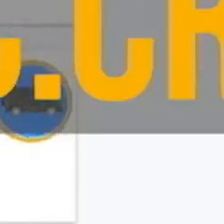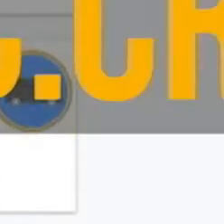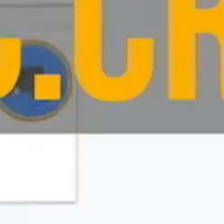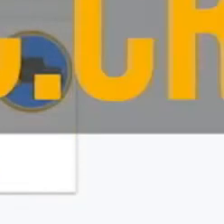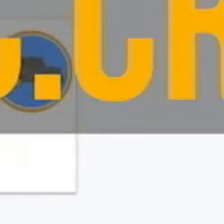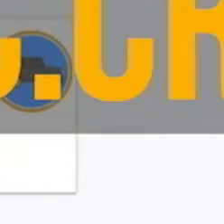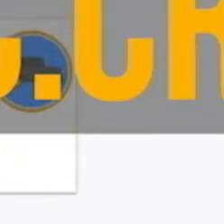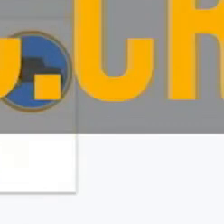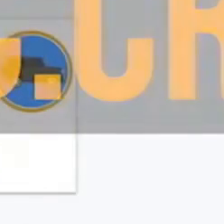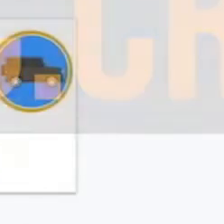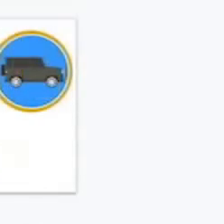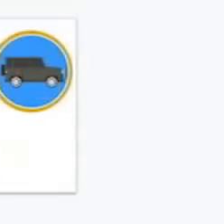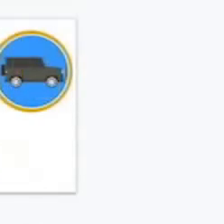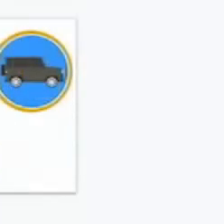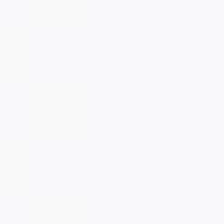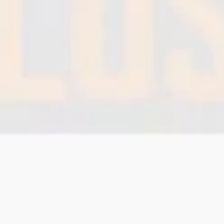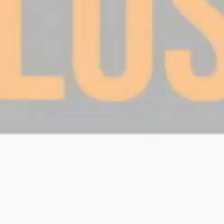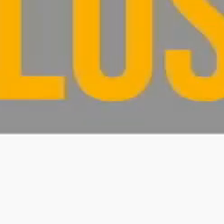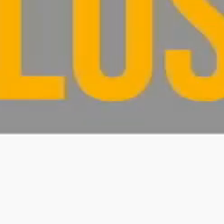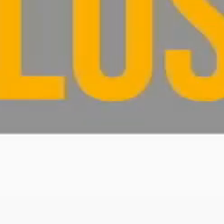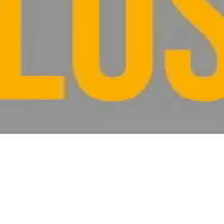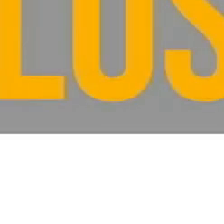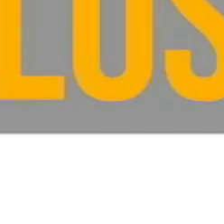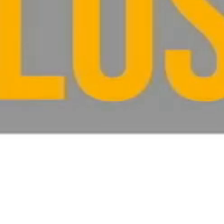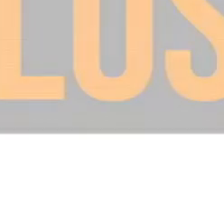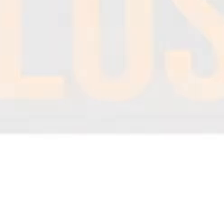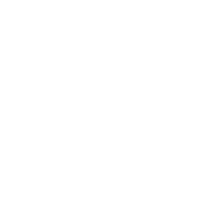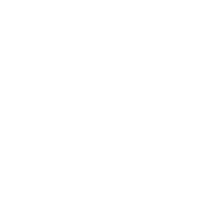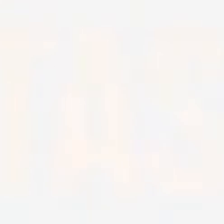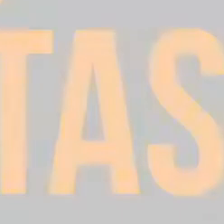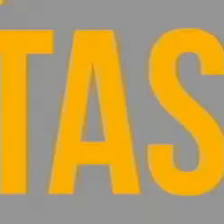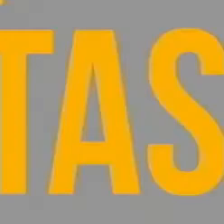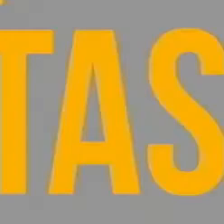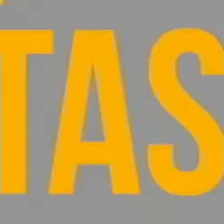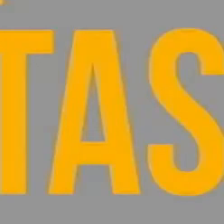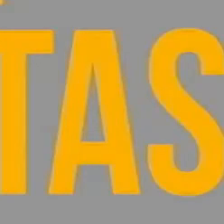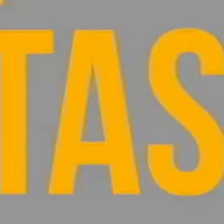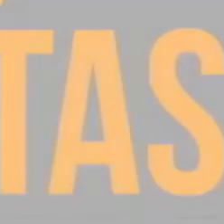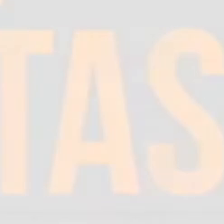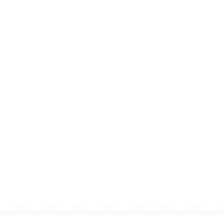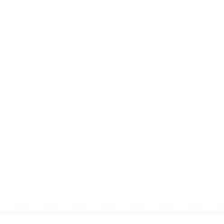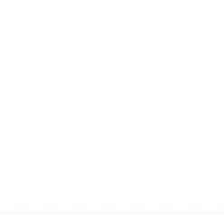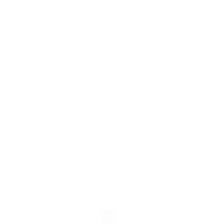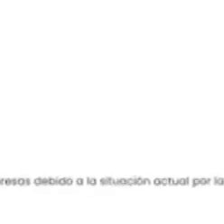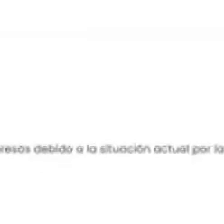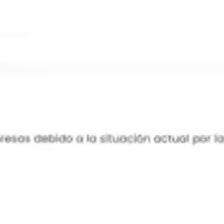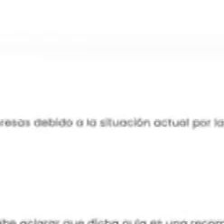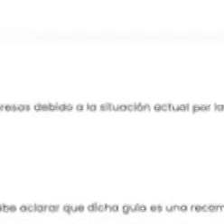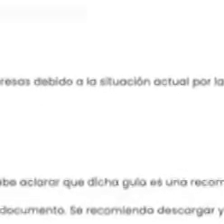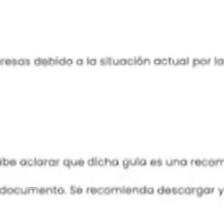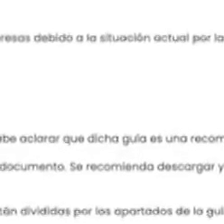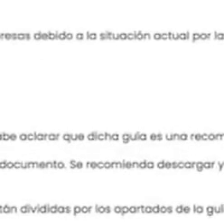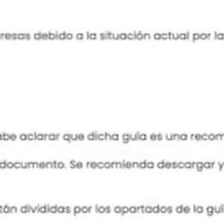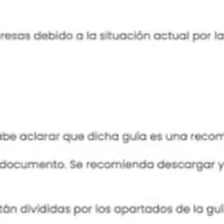.ina.ac.cr encontrará 15 protocolos así como cajas de herramientas prácticas para facilitar el cumplimiento de los